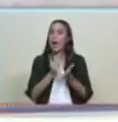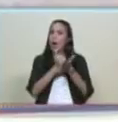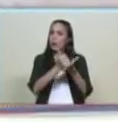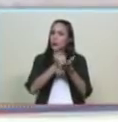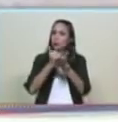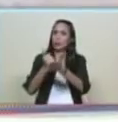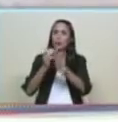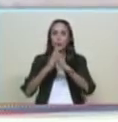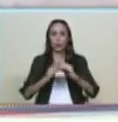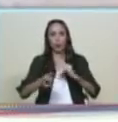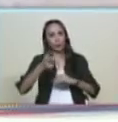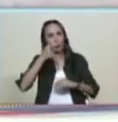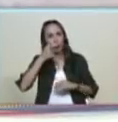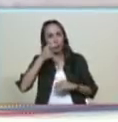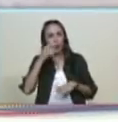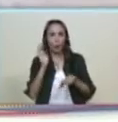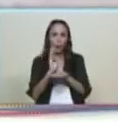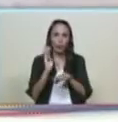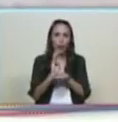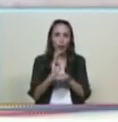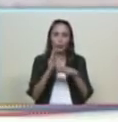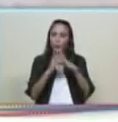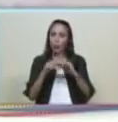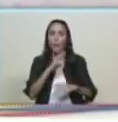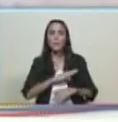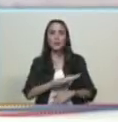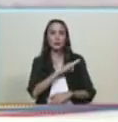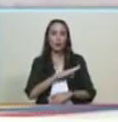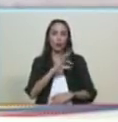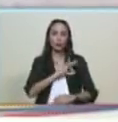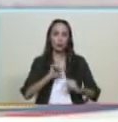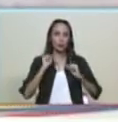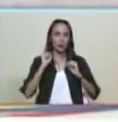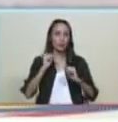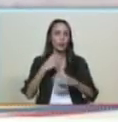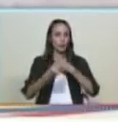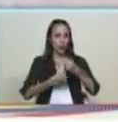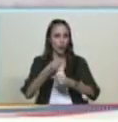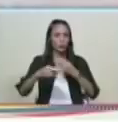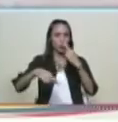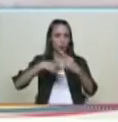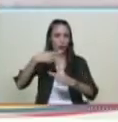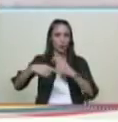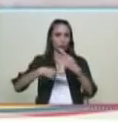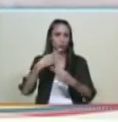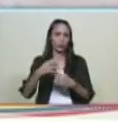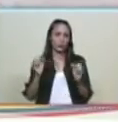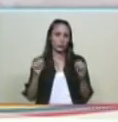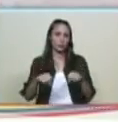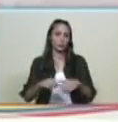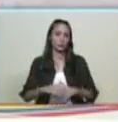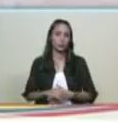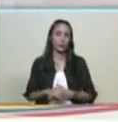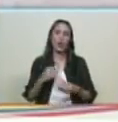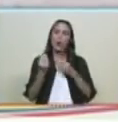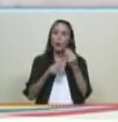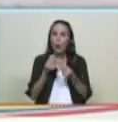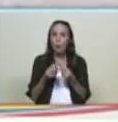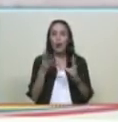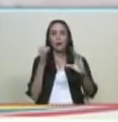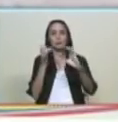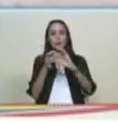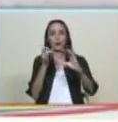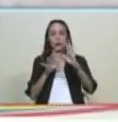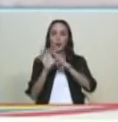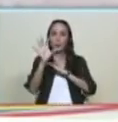de seguridad social de las misiones socialistas que ha creado la revolución bolivariana a través del carnet de la patria